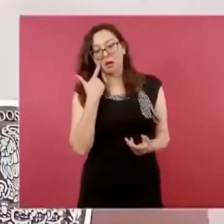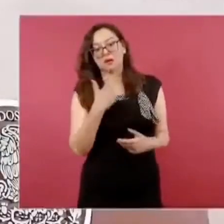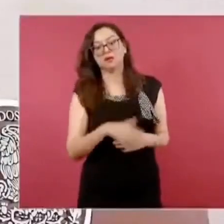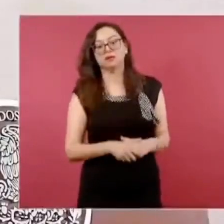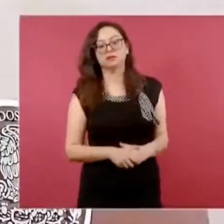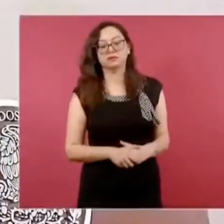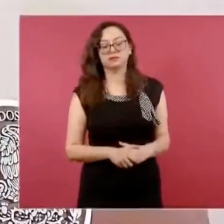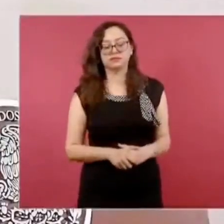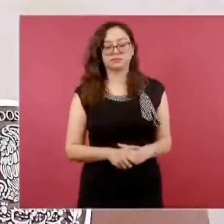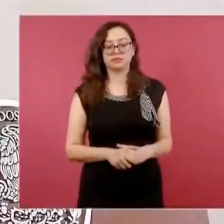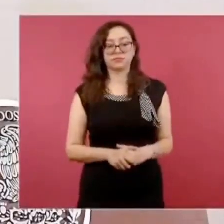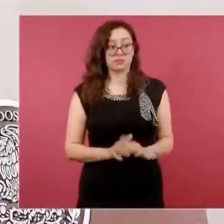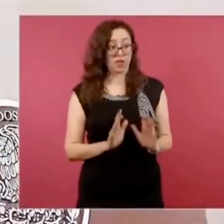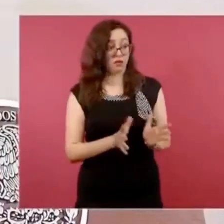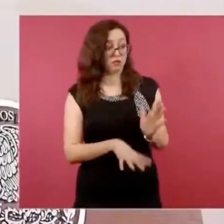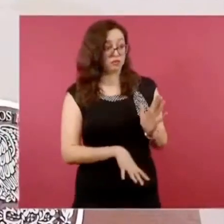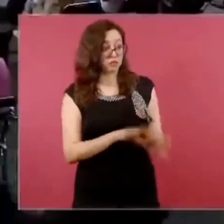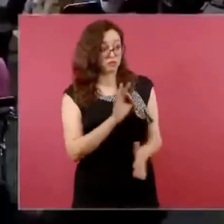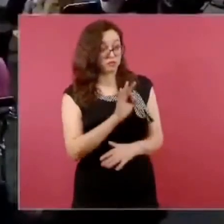Claudio X. González,